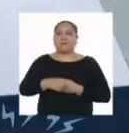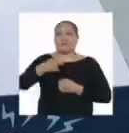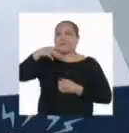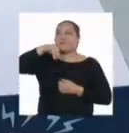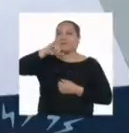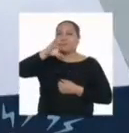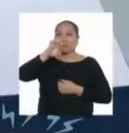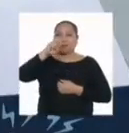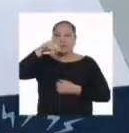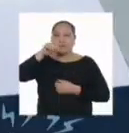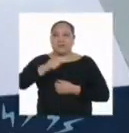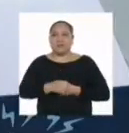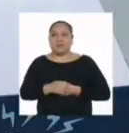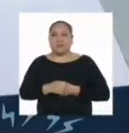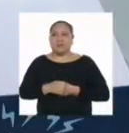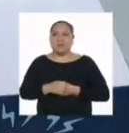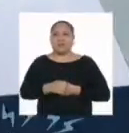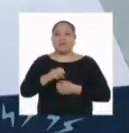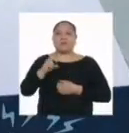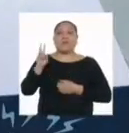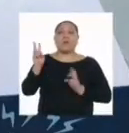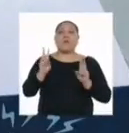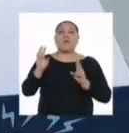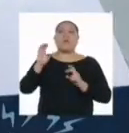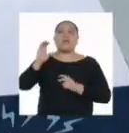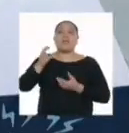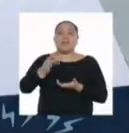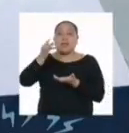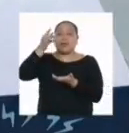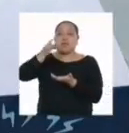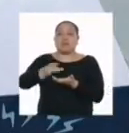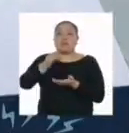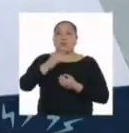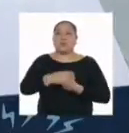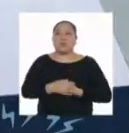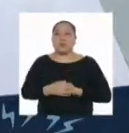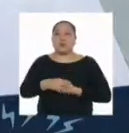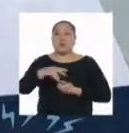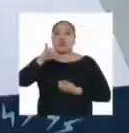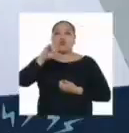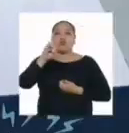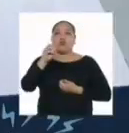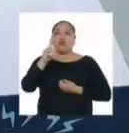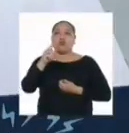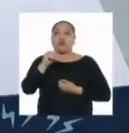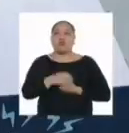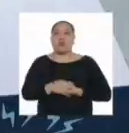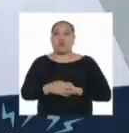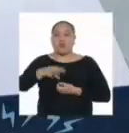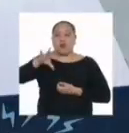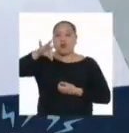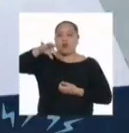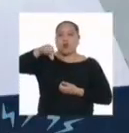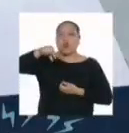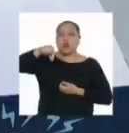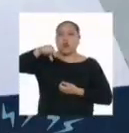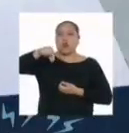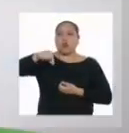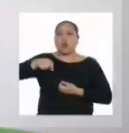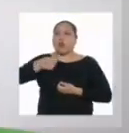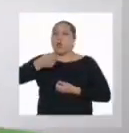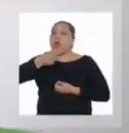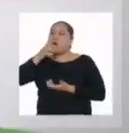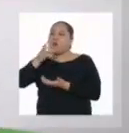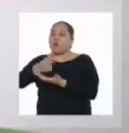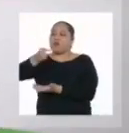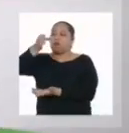Maicena, pastillas efervescentes de vitamina C, yodo, un gotero y una botella de